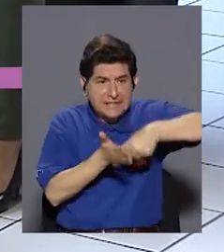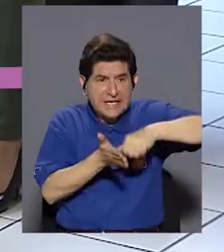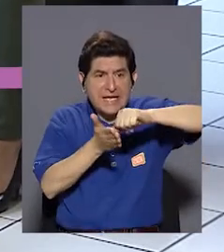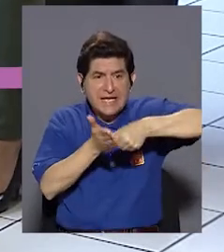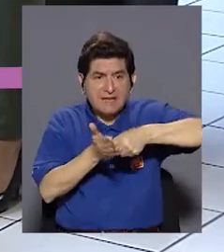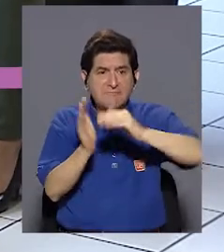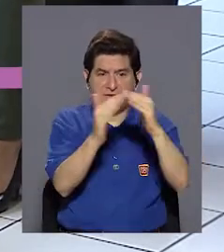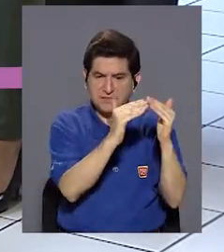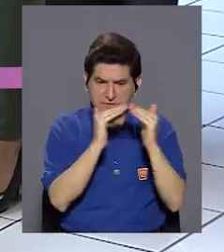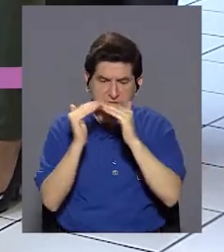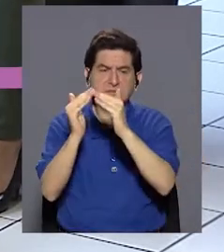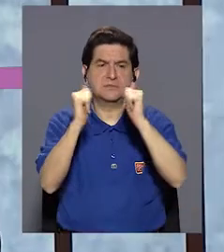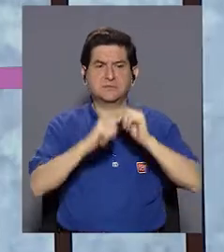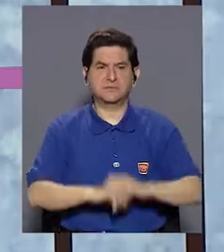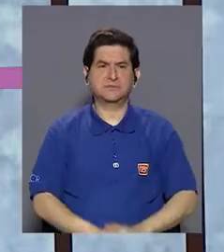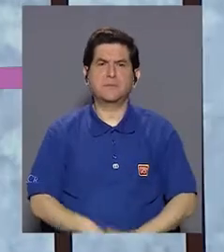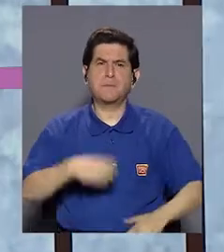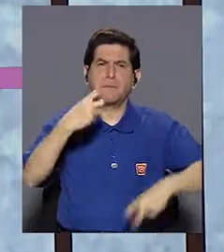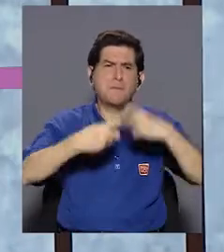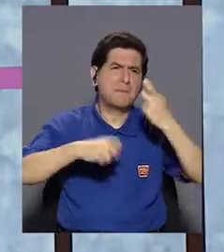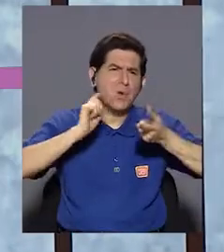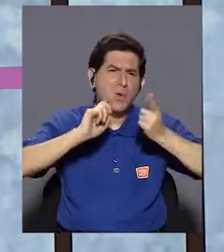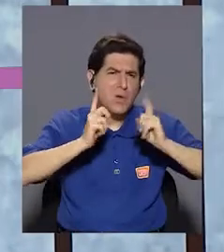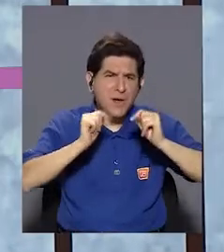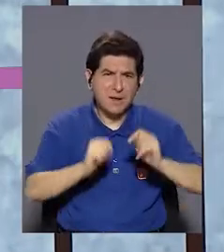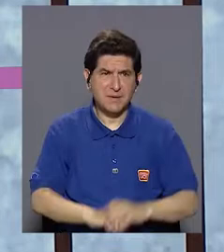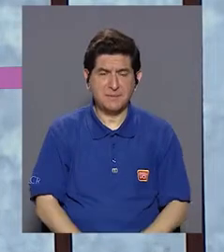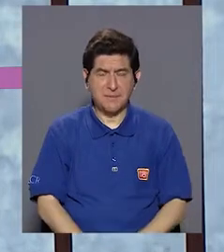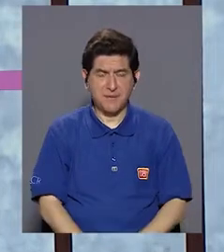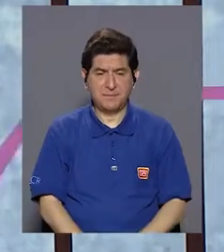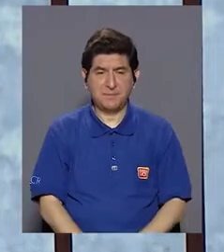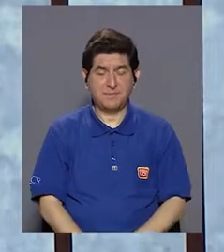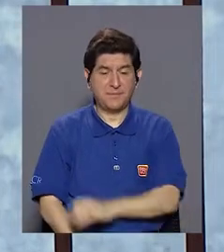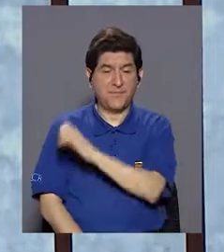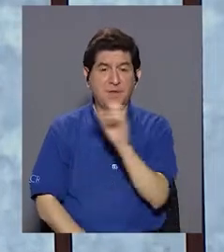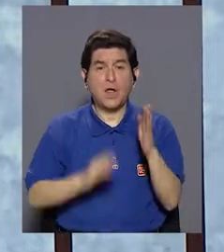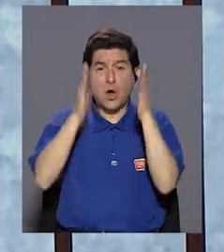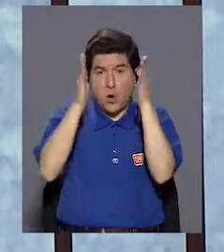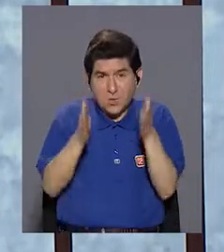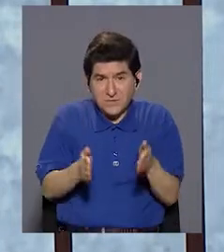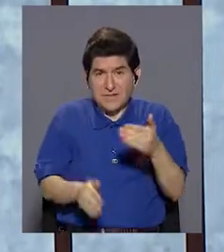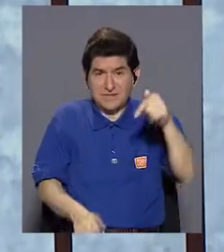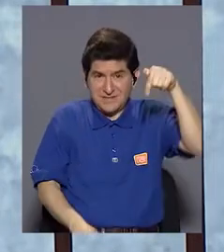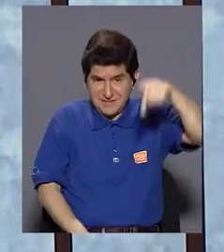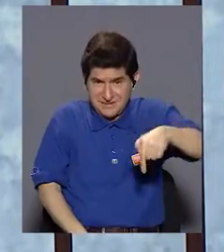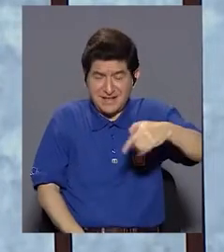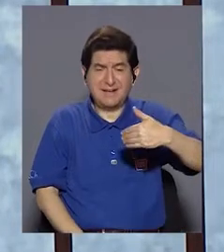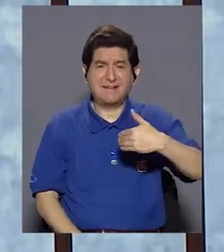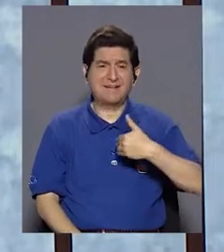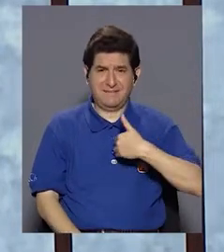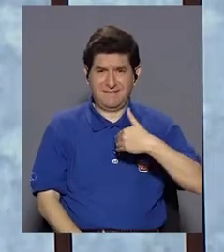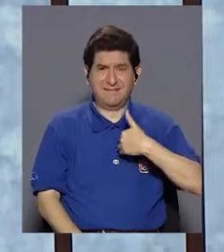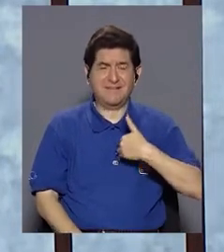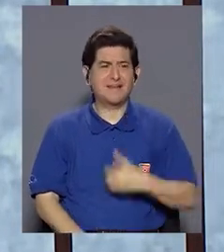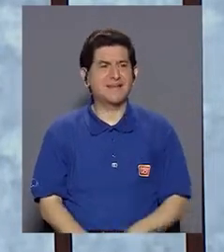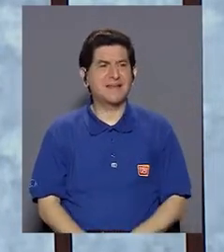insistirle muchísimo a la población. ¿Cuál es el problema? El problema es que los costarricenses tenemos una